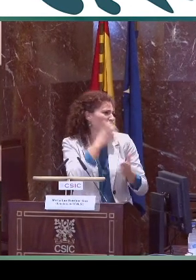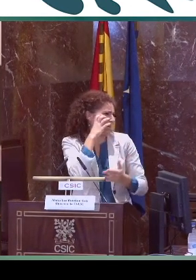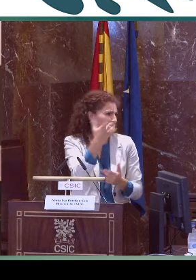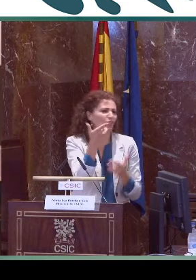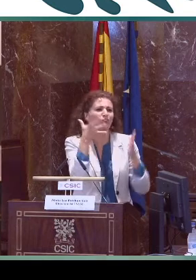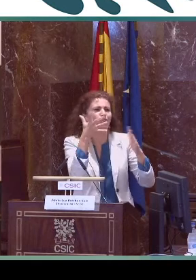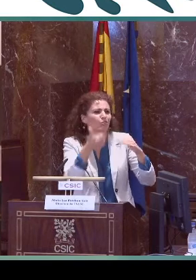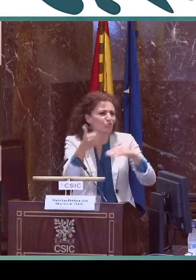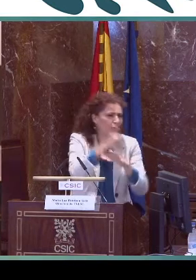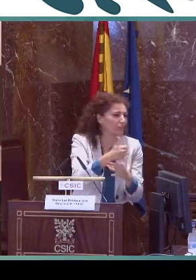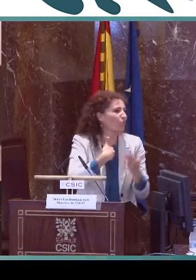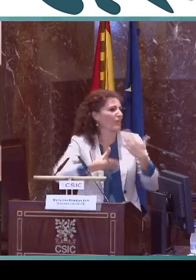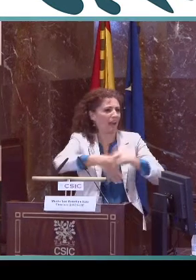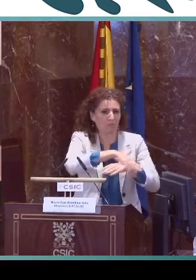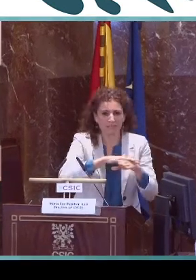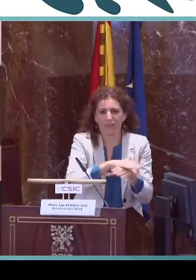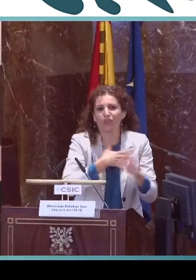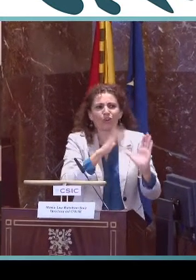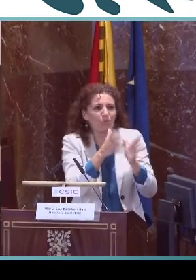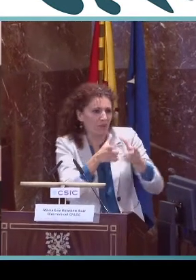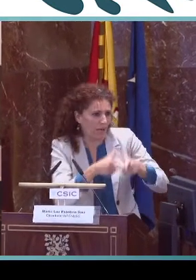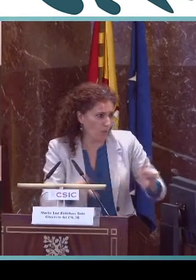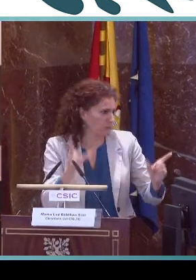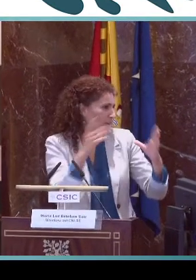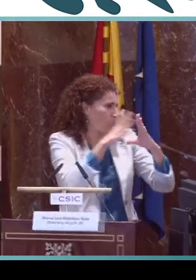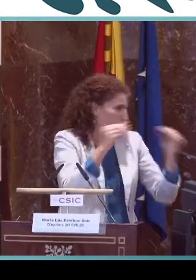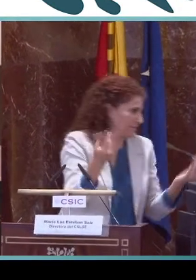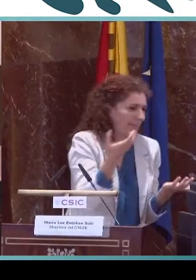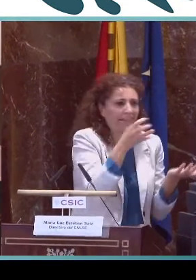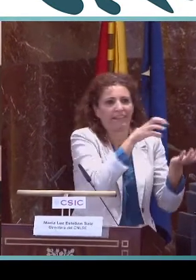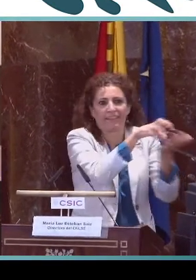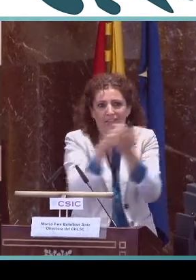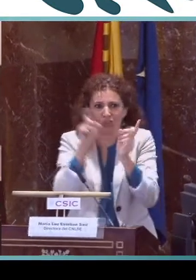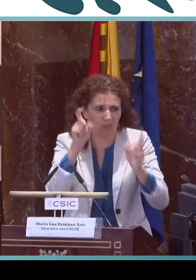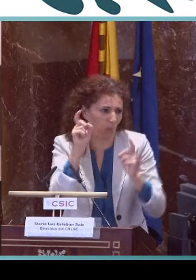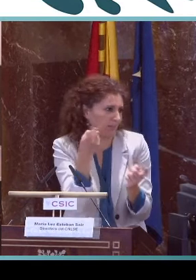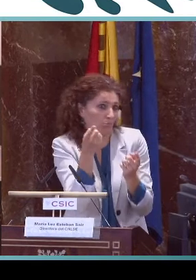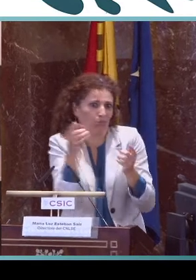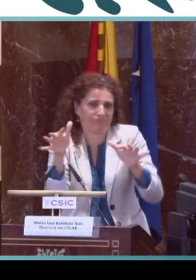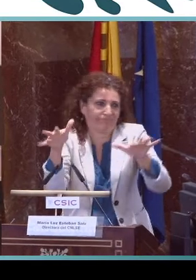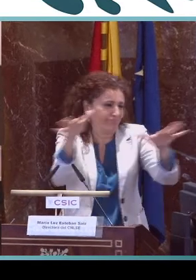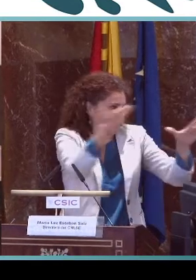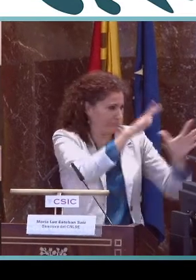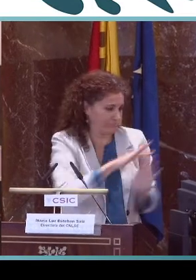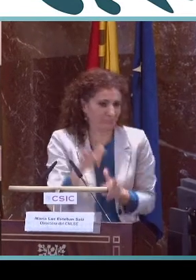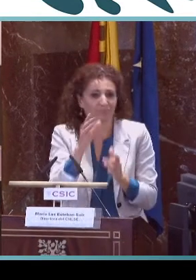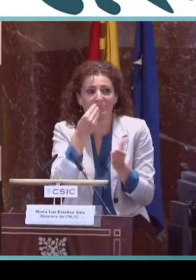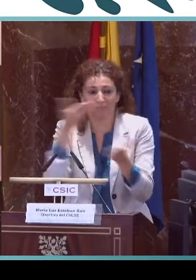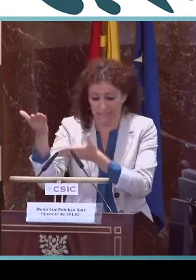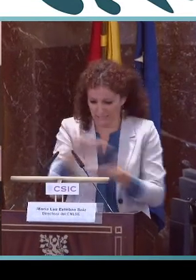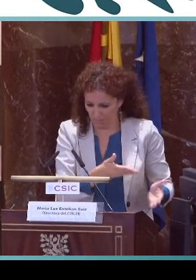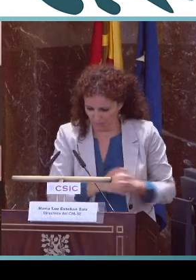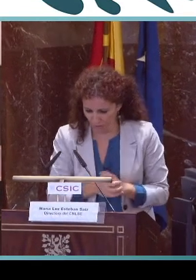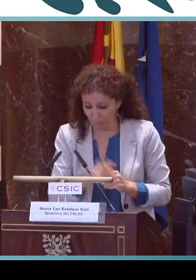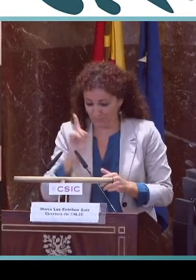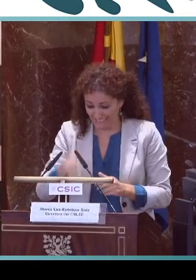Discapacidad, compañeros del Real Patronato, del Consejo Rector, de la Administración, de la Comunidad Lingüística y Universitaria, alumnos,